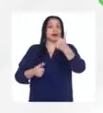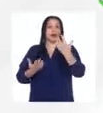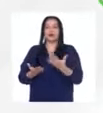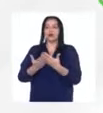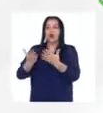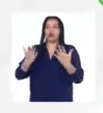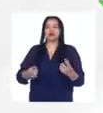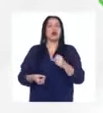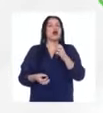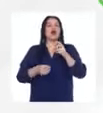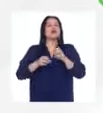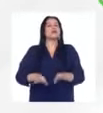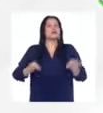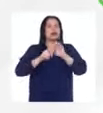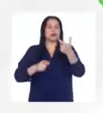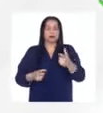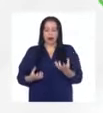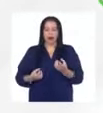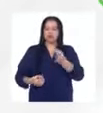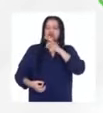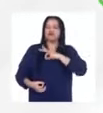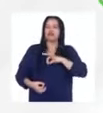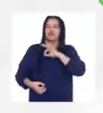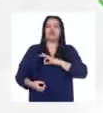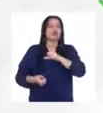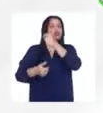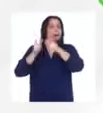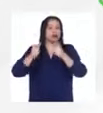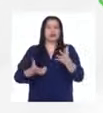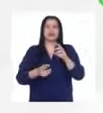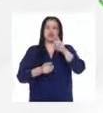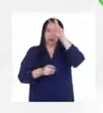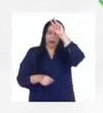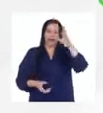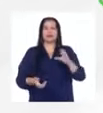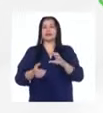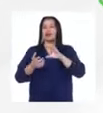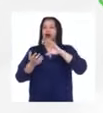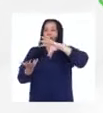el bien común ¿no? de tu de tu país de tu planeta de la sociedad